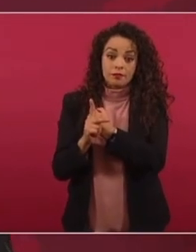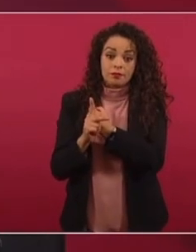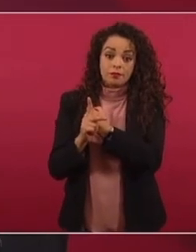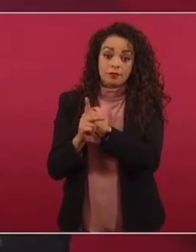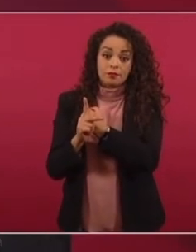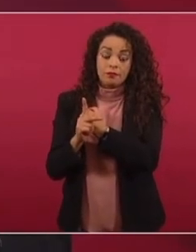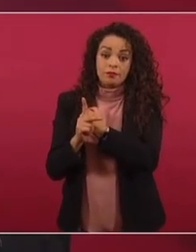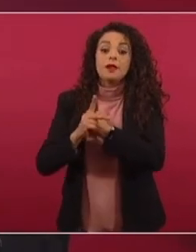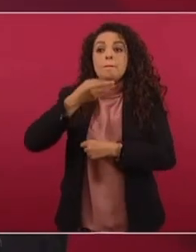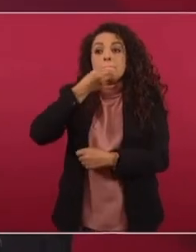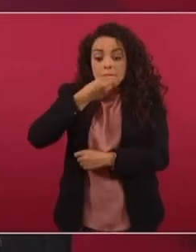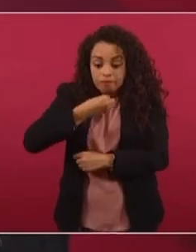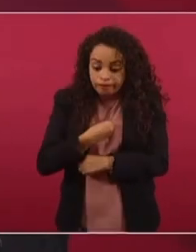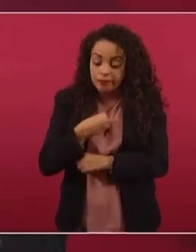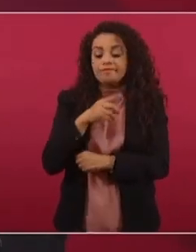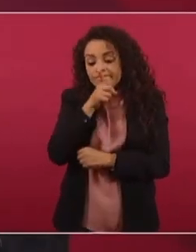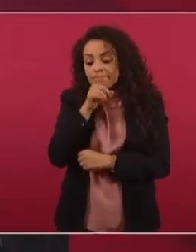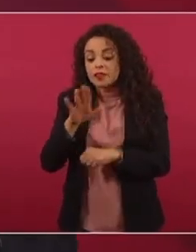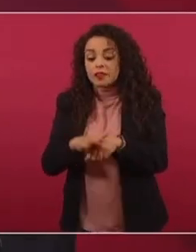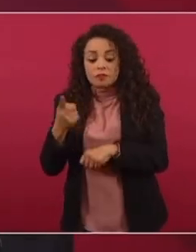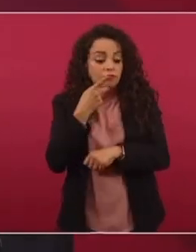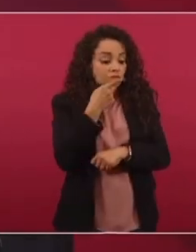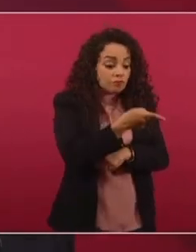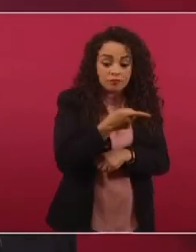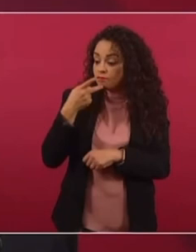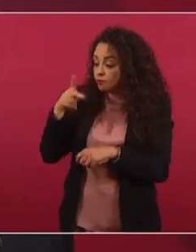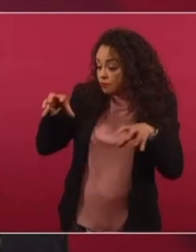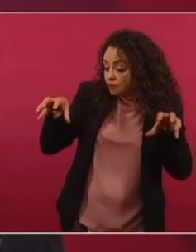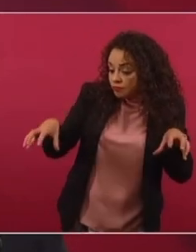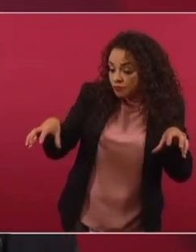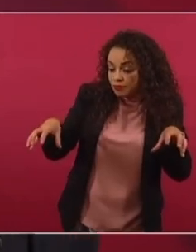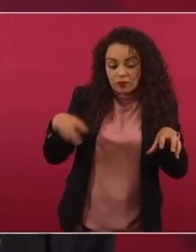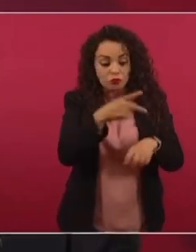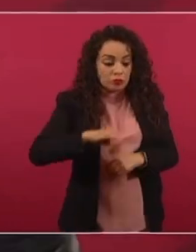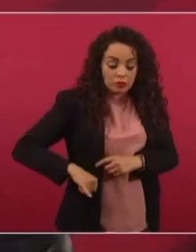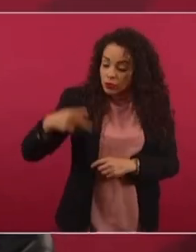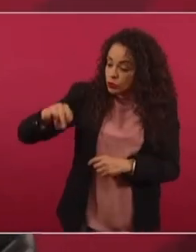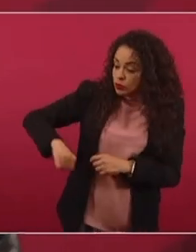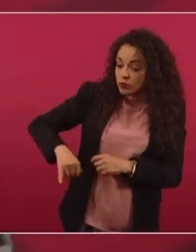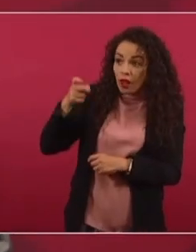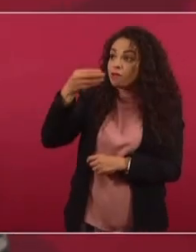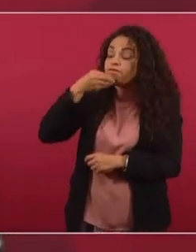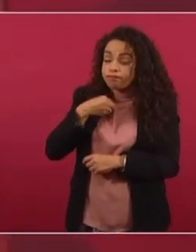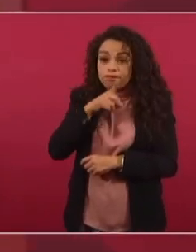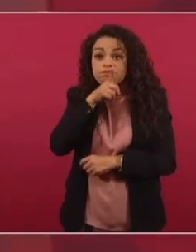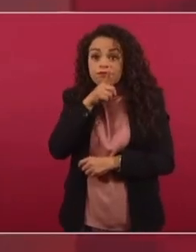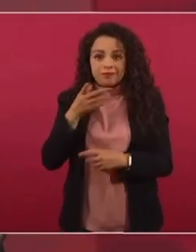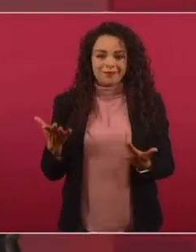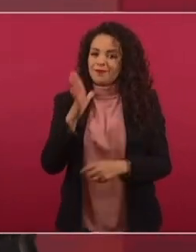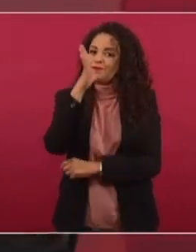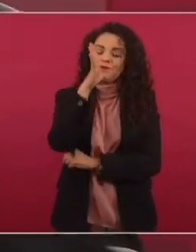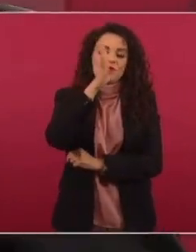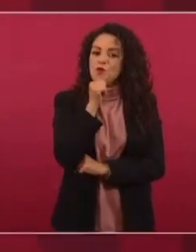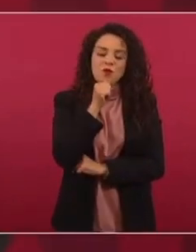rehén de intereses personales o de grupos. No se puede guiar por